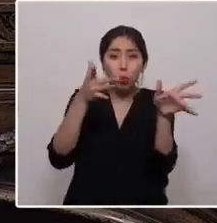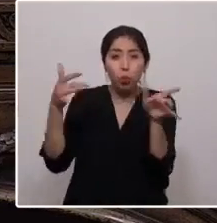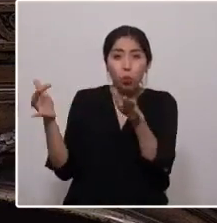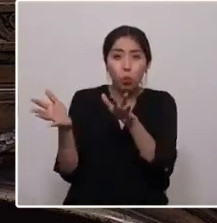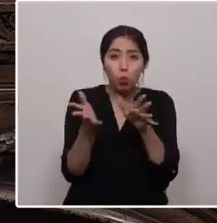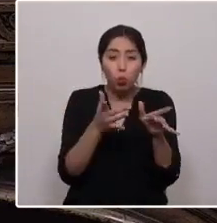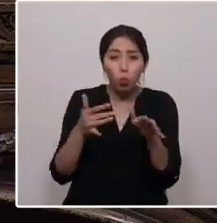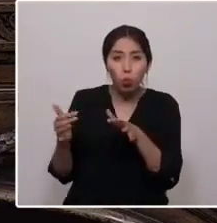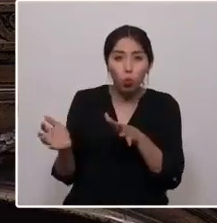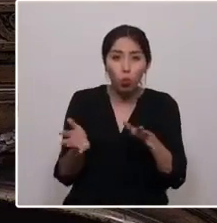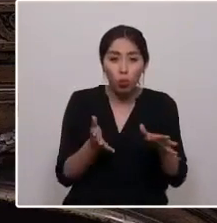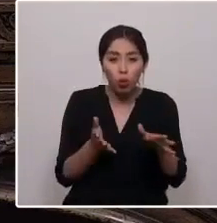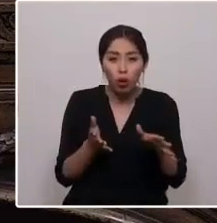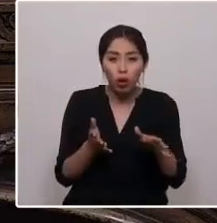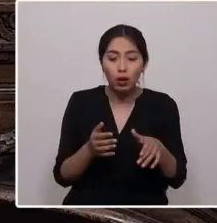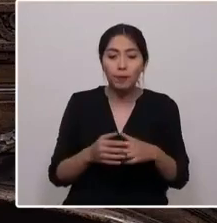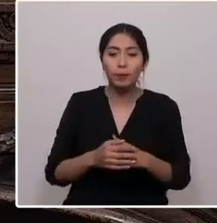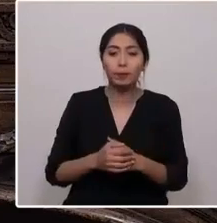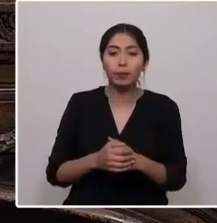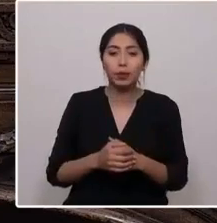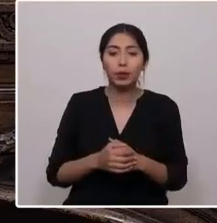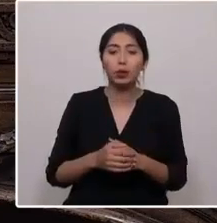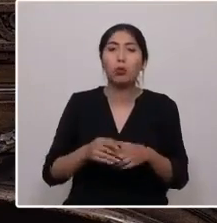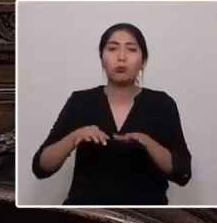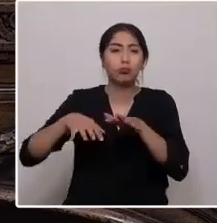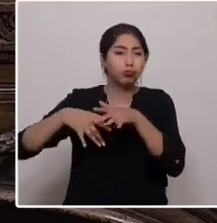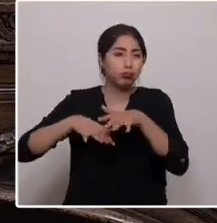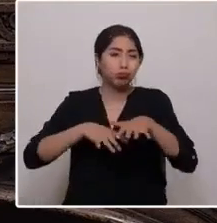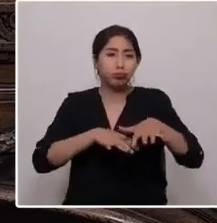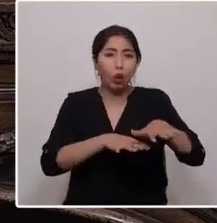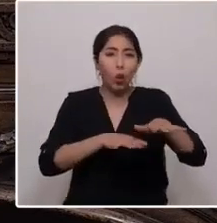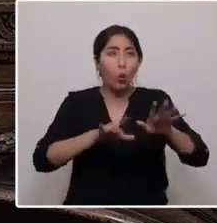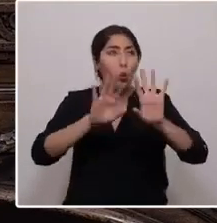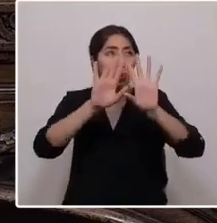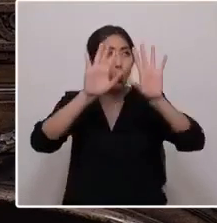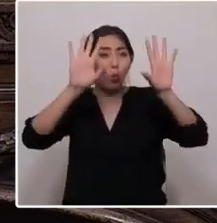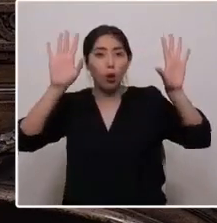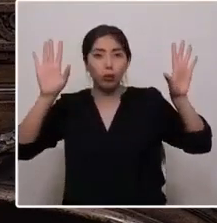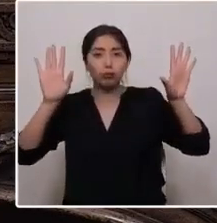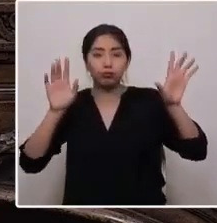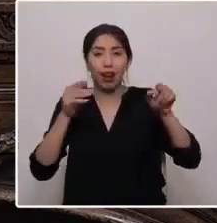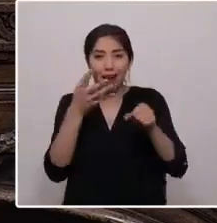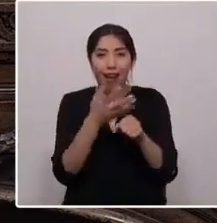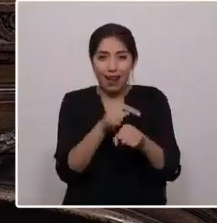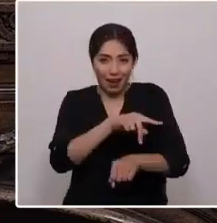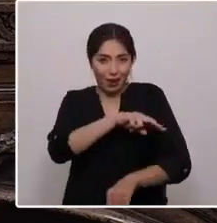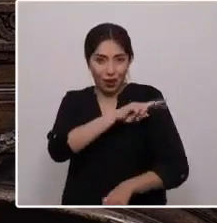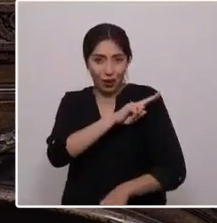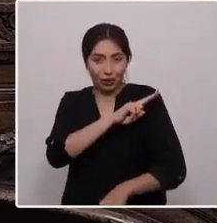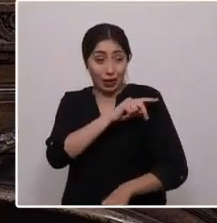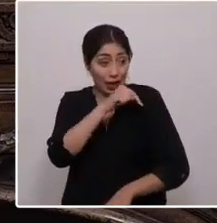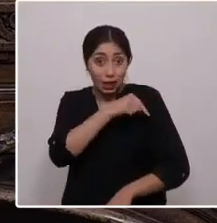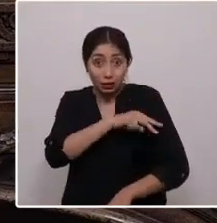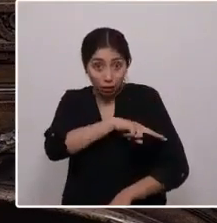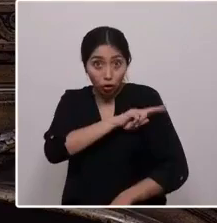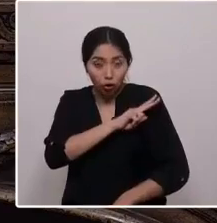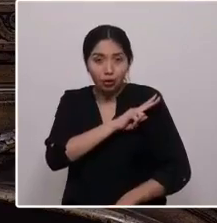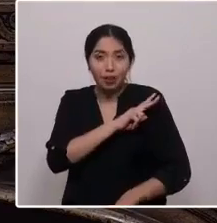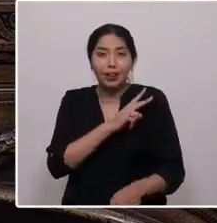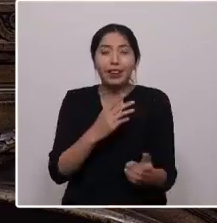tamarugos, quebradas y oasis. Vengo de ese norte cálido,